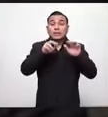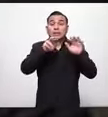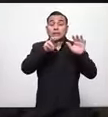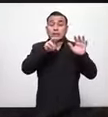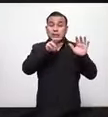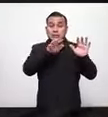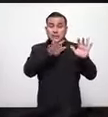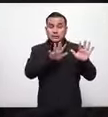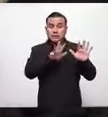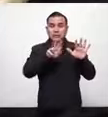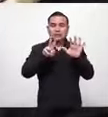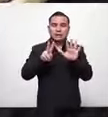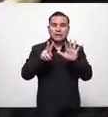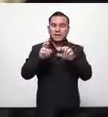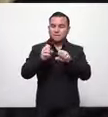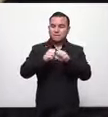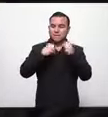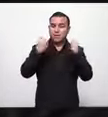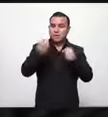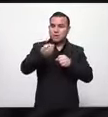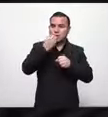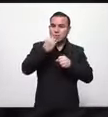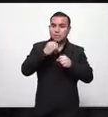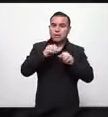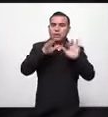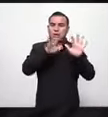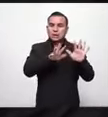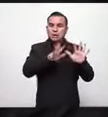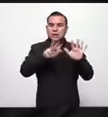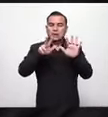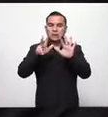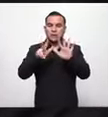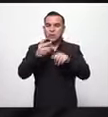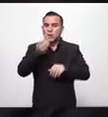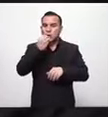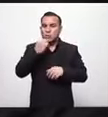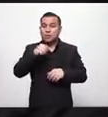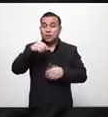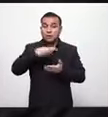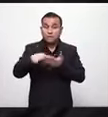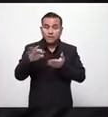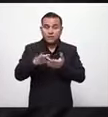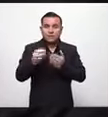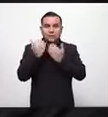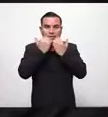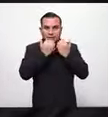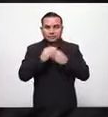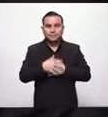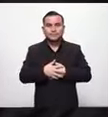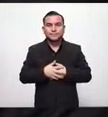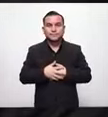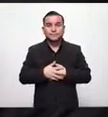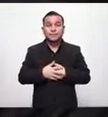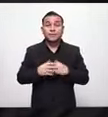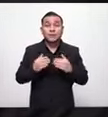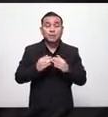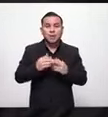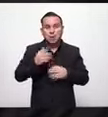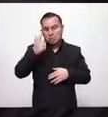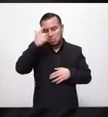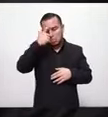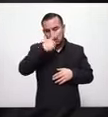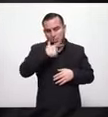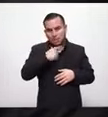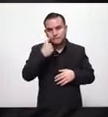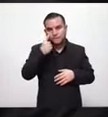millones de quintales que nos comemos acá en el autoconsumo de nuestro querido país es muy triste ver el valle